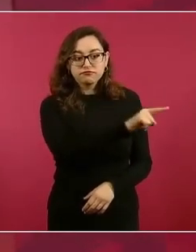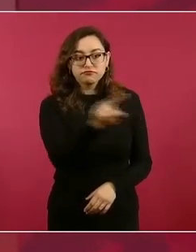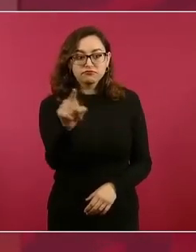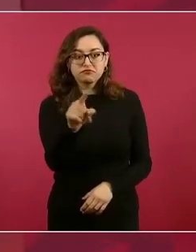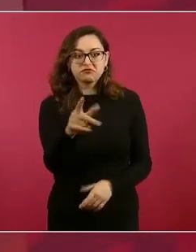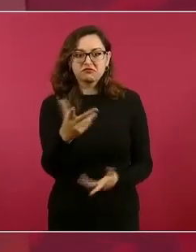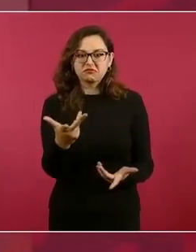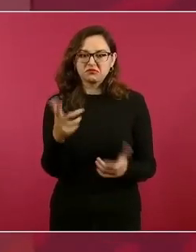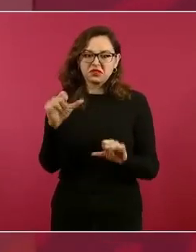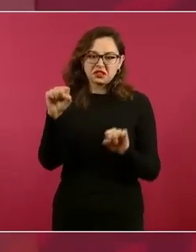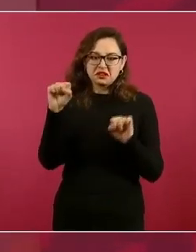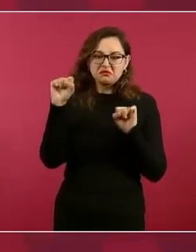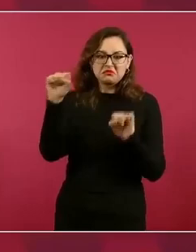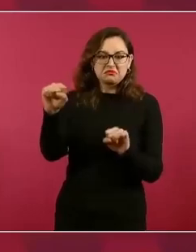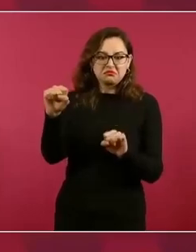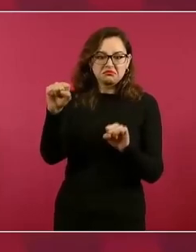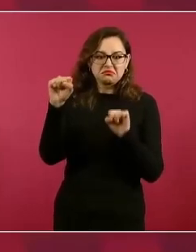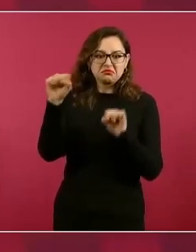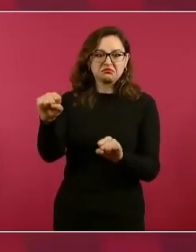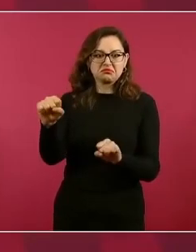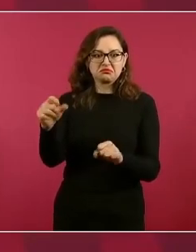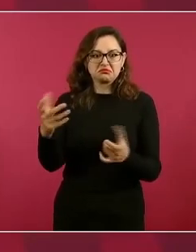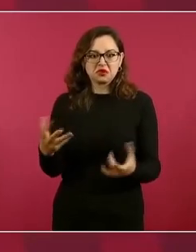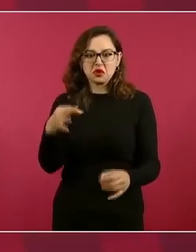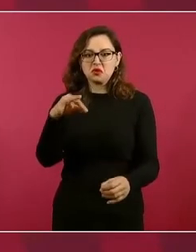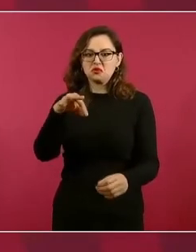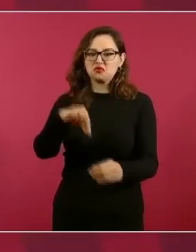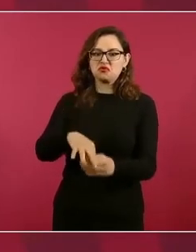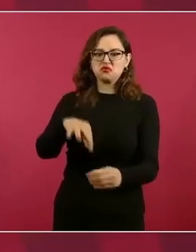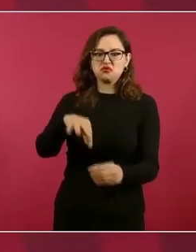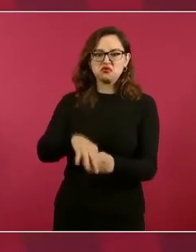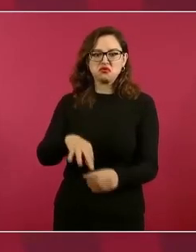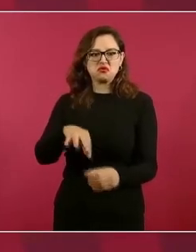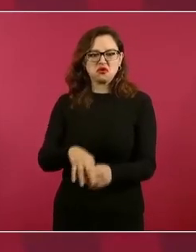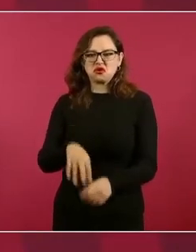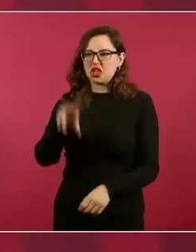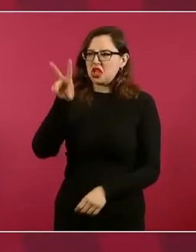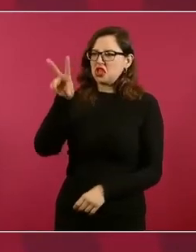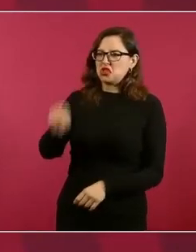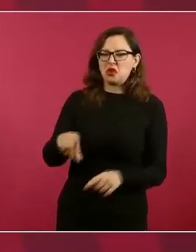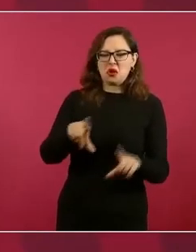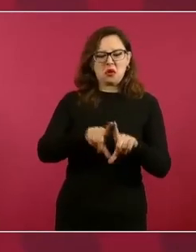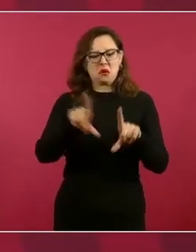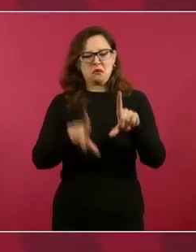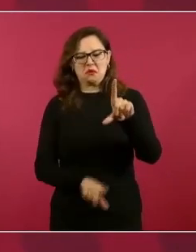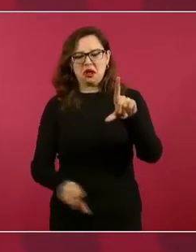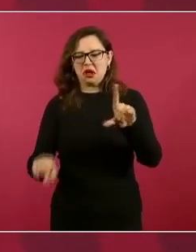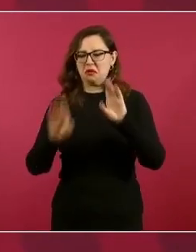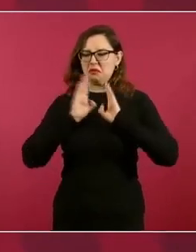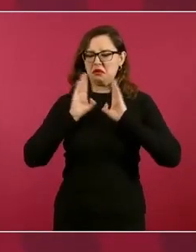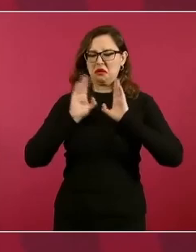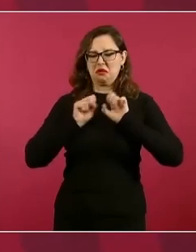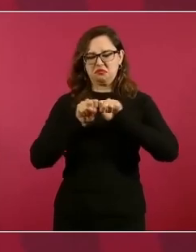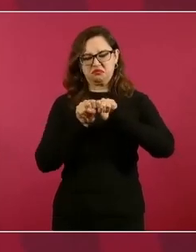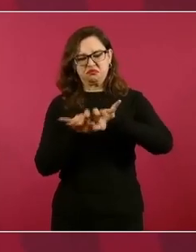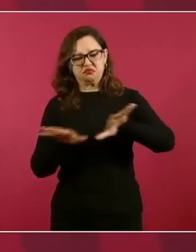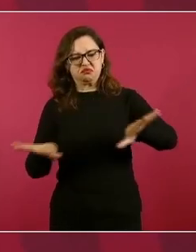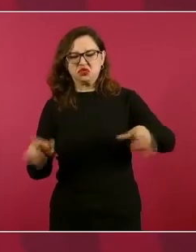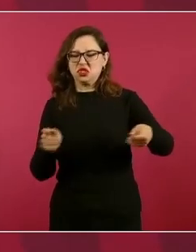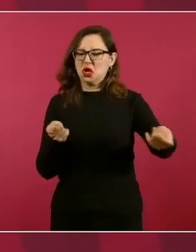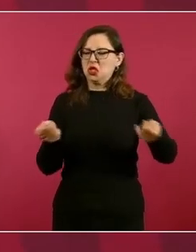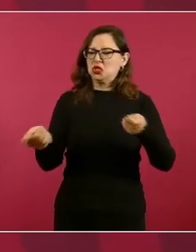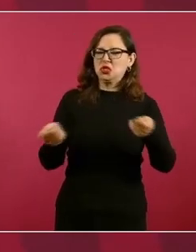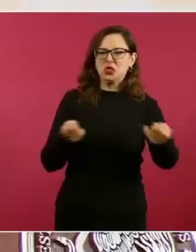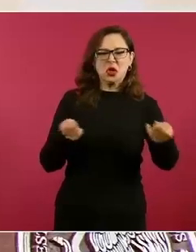que se manifestaron, que iban a votar y que estábamos militarizando el país, mintiendo,